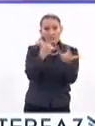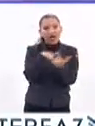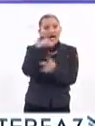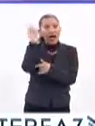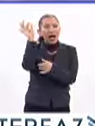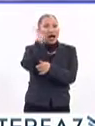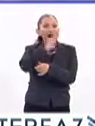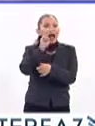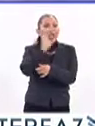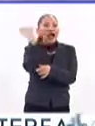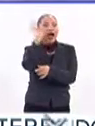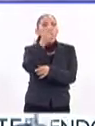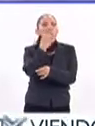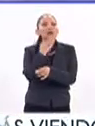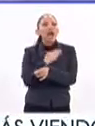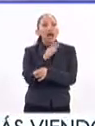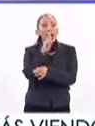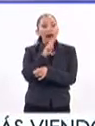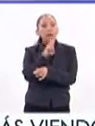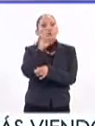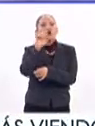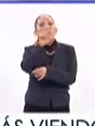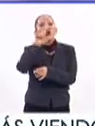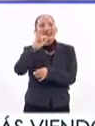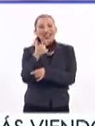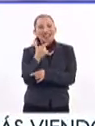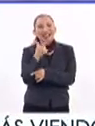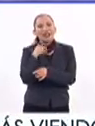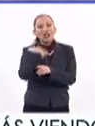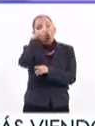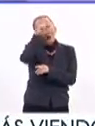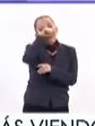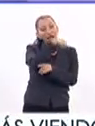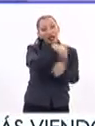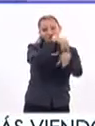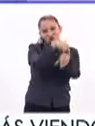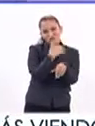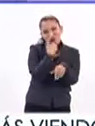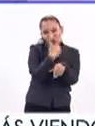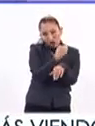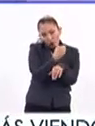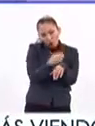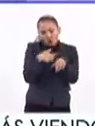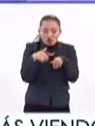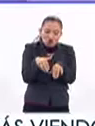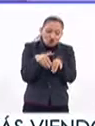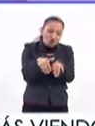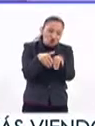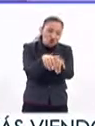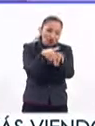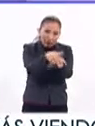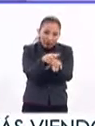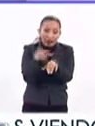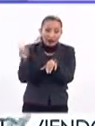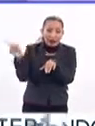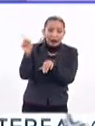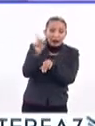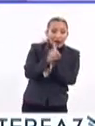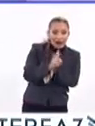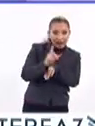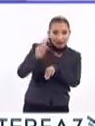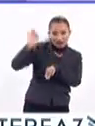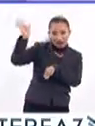una abeja, que es la bully, y la hormiguita, que es la bien portadita, marchan todos juntos, ta, ta, ta. Y entonces